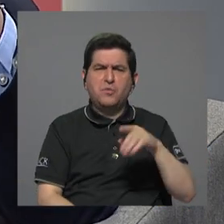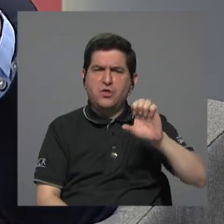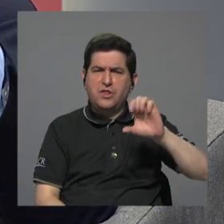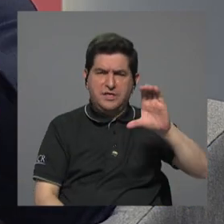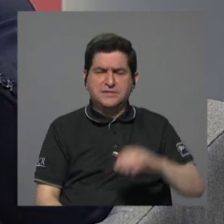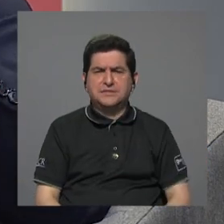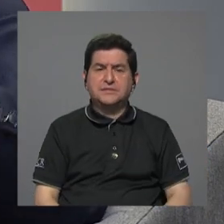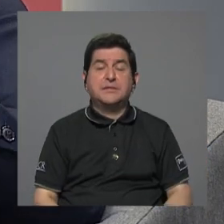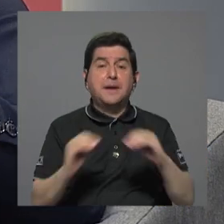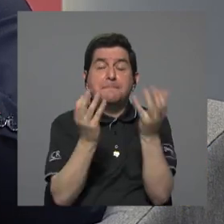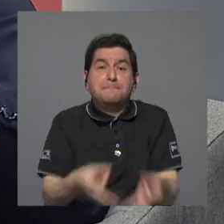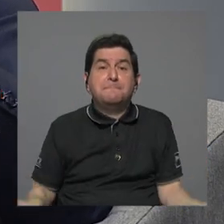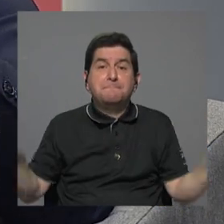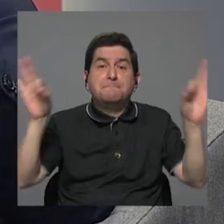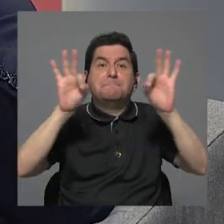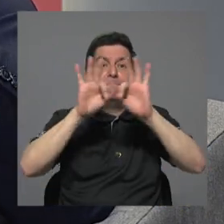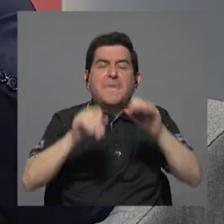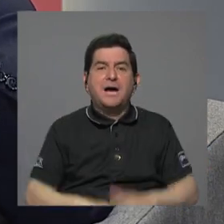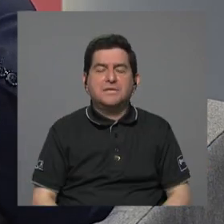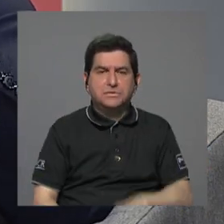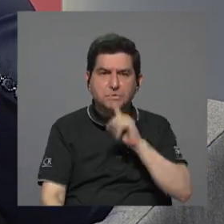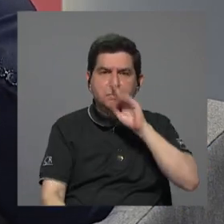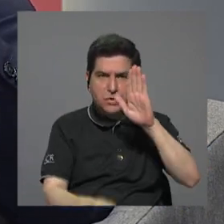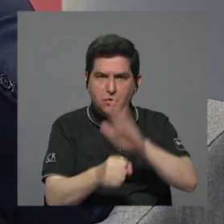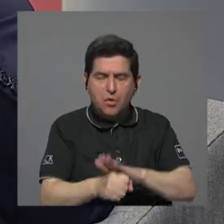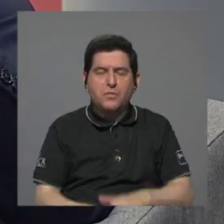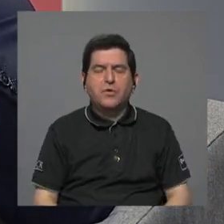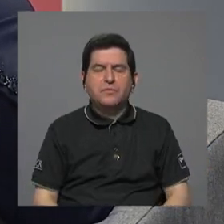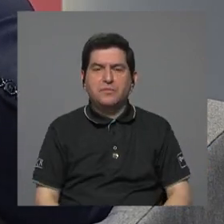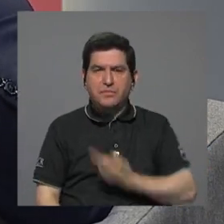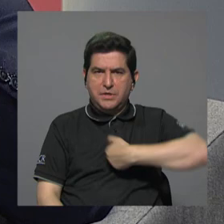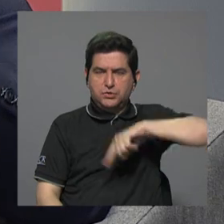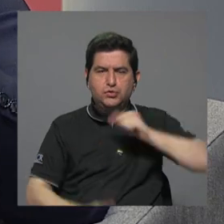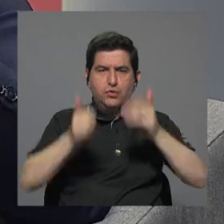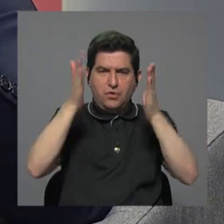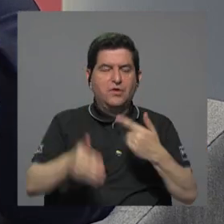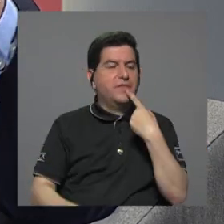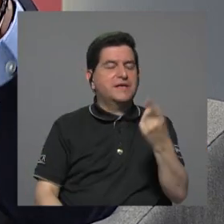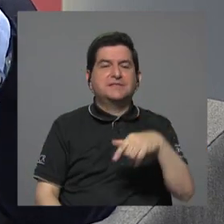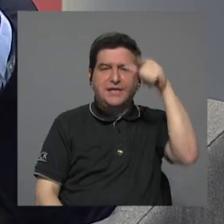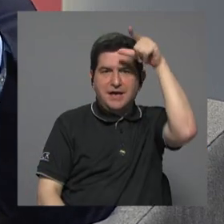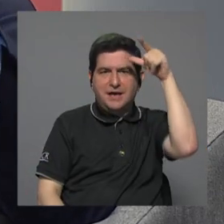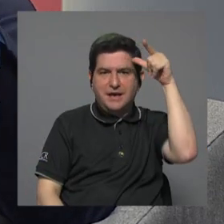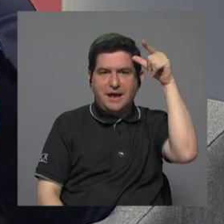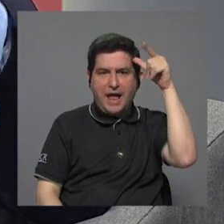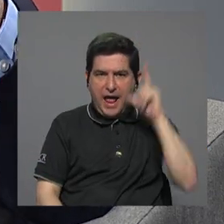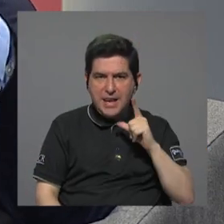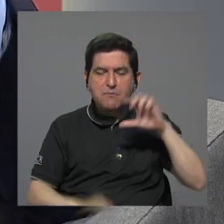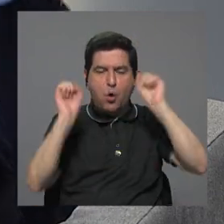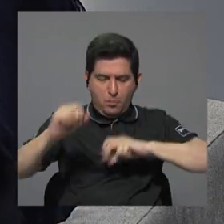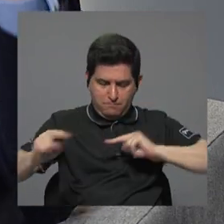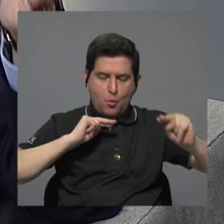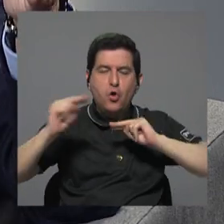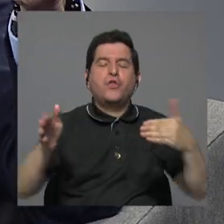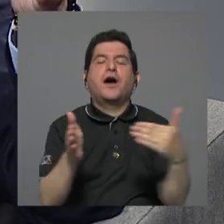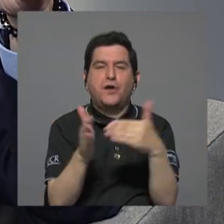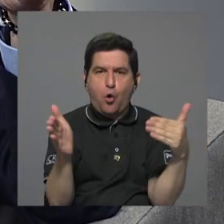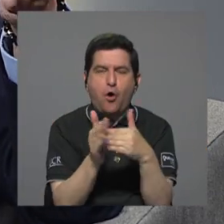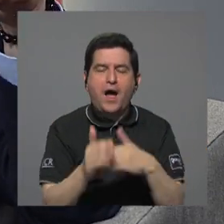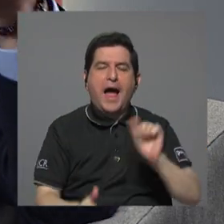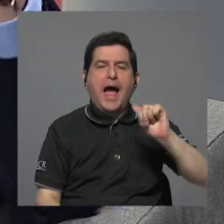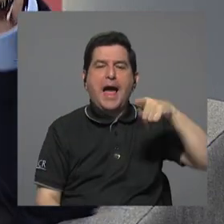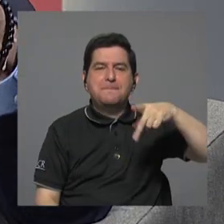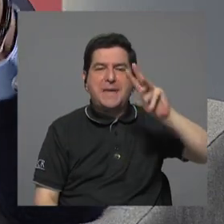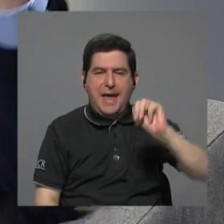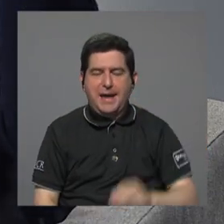me parece que lo más importante es un compromiso de nosotros candidatos para poderle decir a Limón que si se puede ir a negociar nuevamente con APM